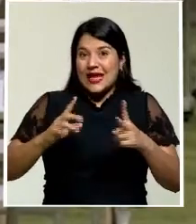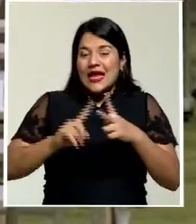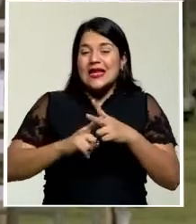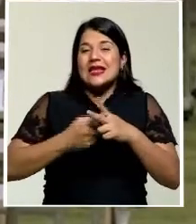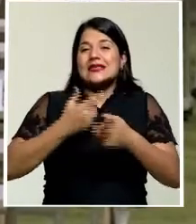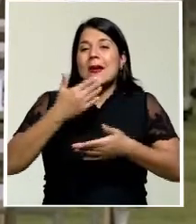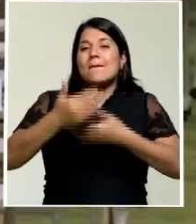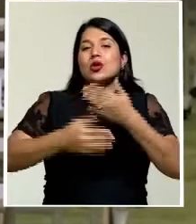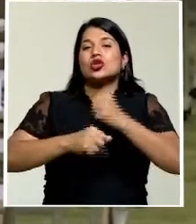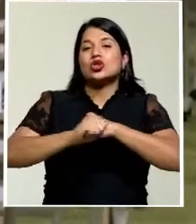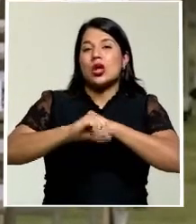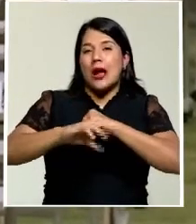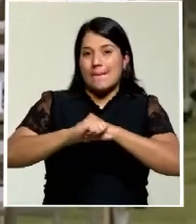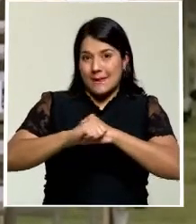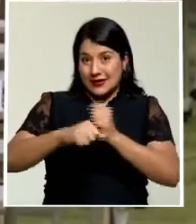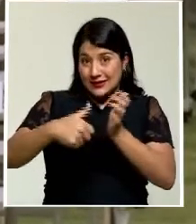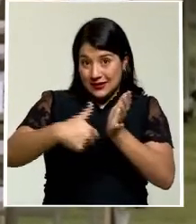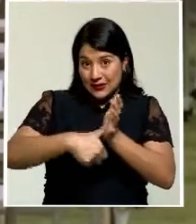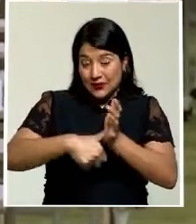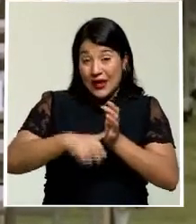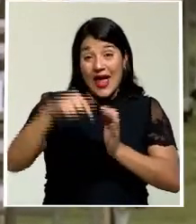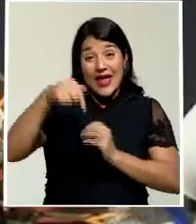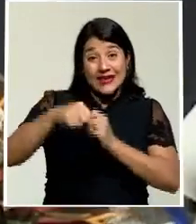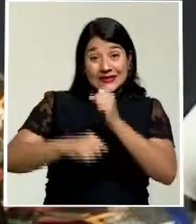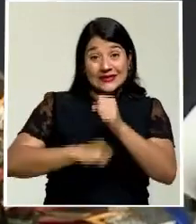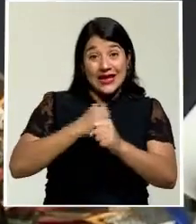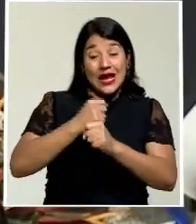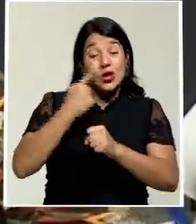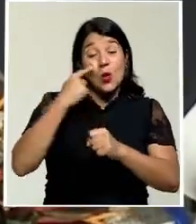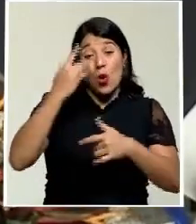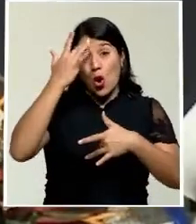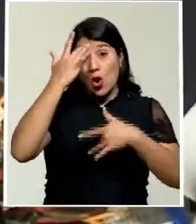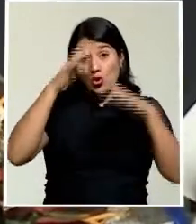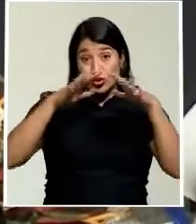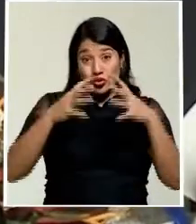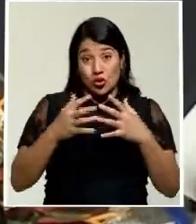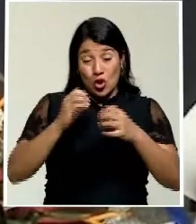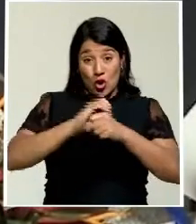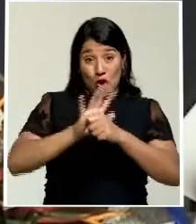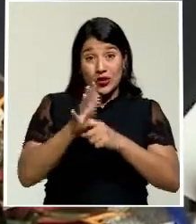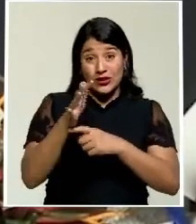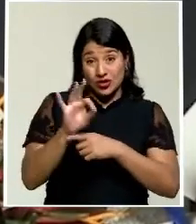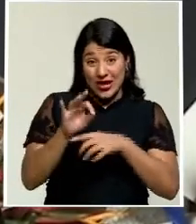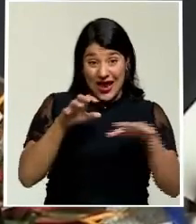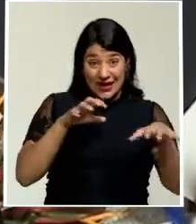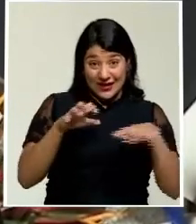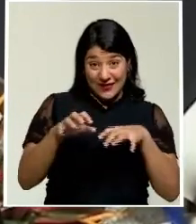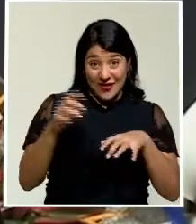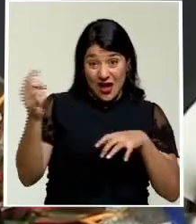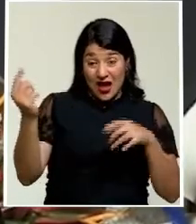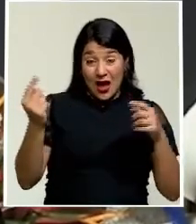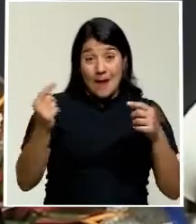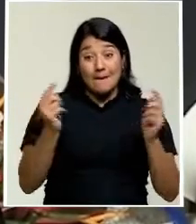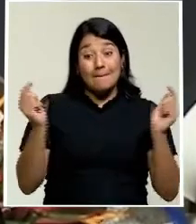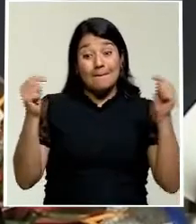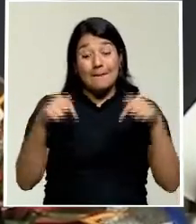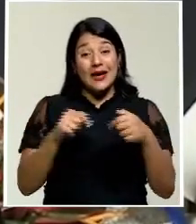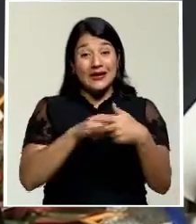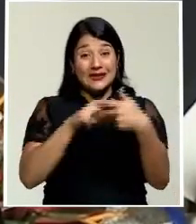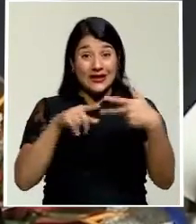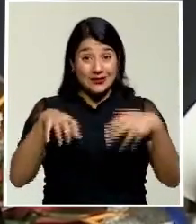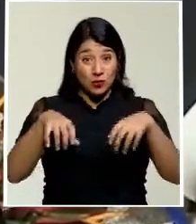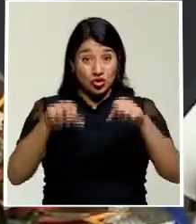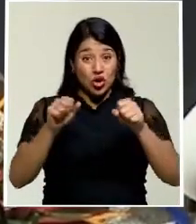Este año, por motivo de la pandemia de la COVID-19, el acto donde participan los supremos poderes se realizará de manera virtual. En esta